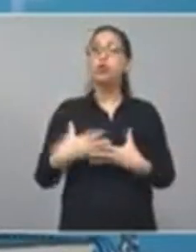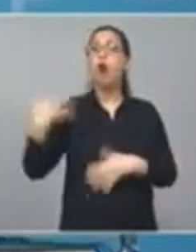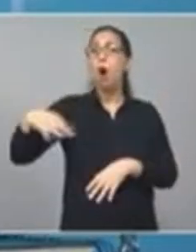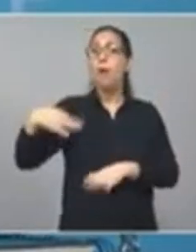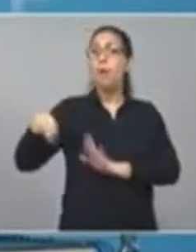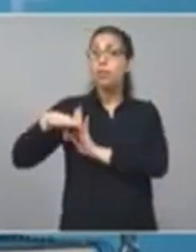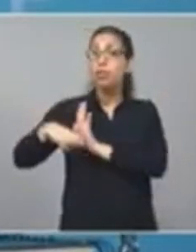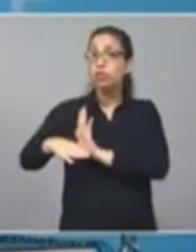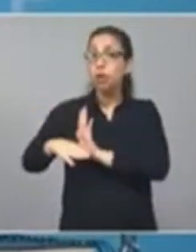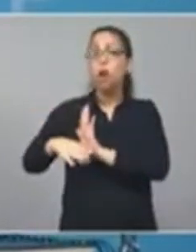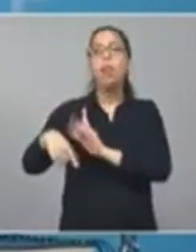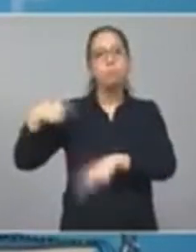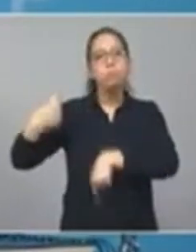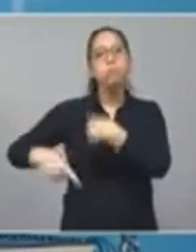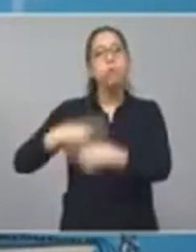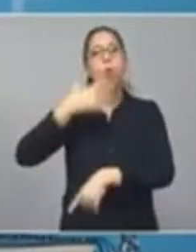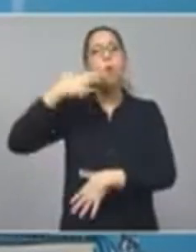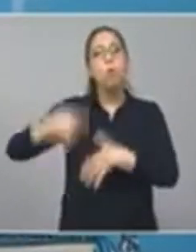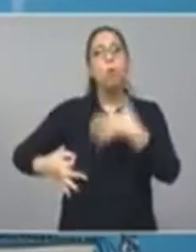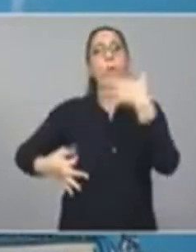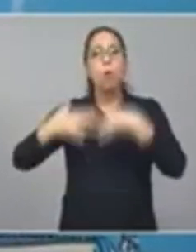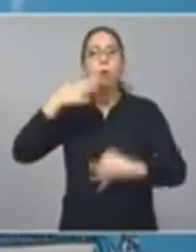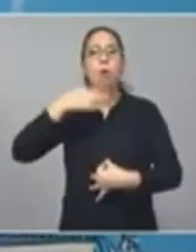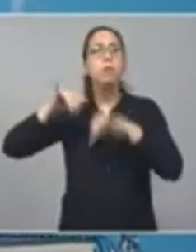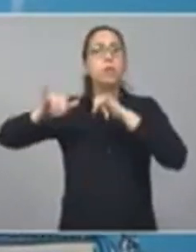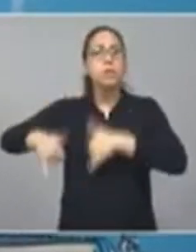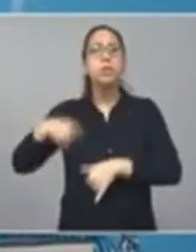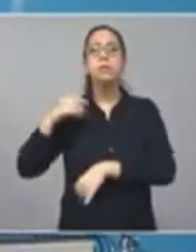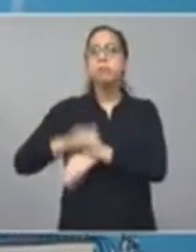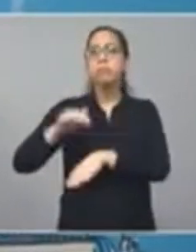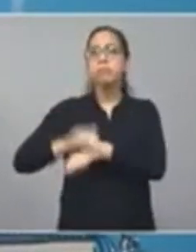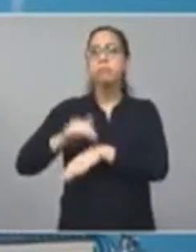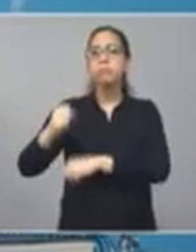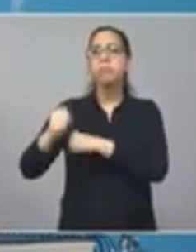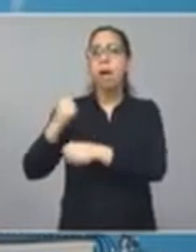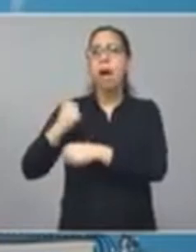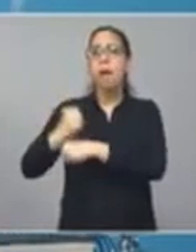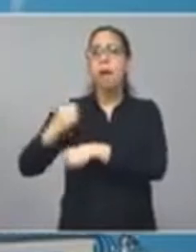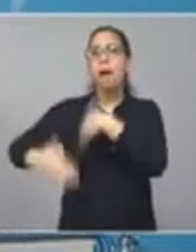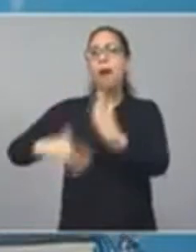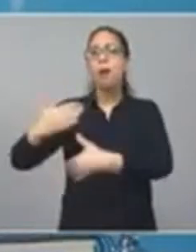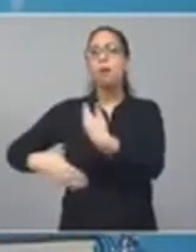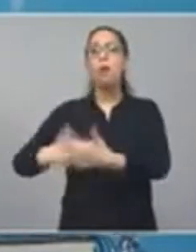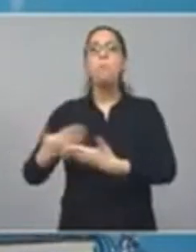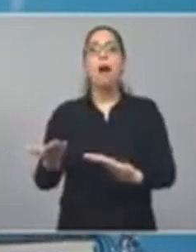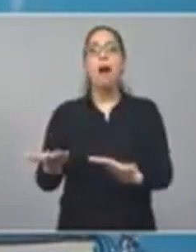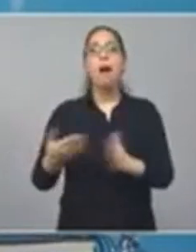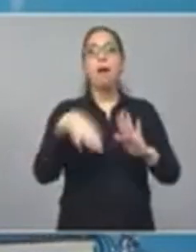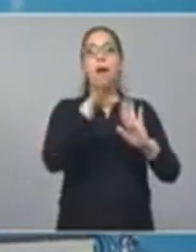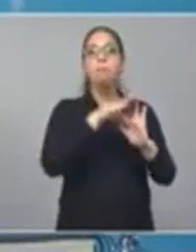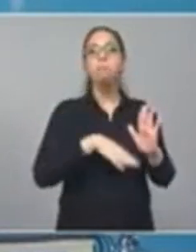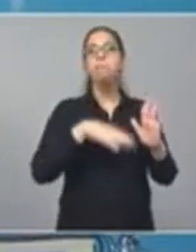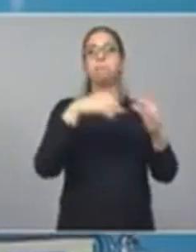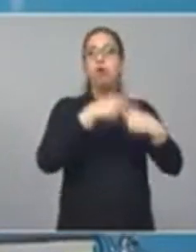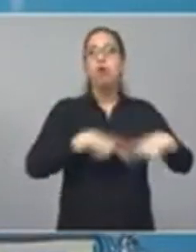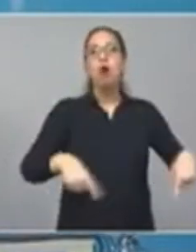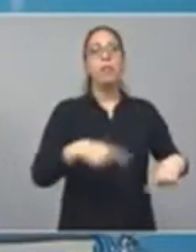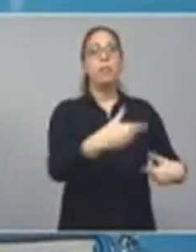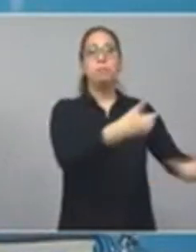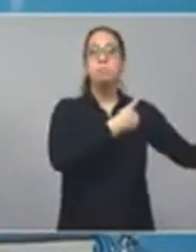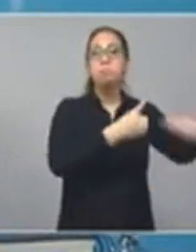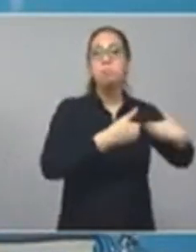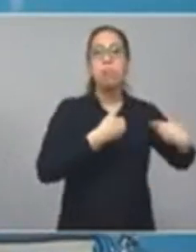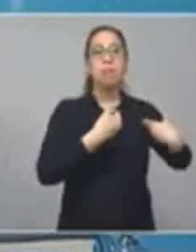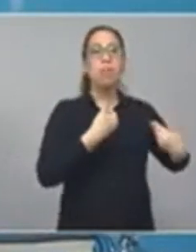obligaciones, vamos a seguir trabajando responsablemente para dar cumplimiento a lo que nos pide